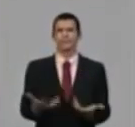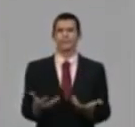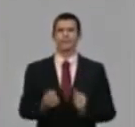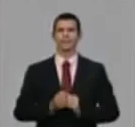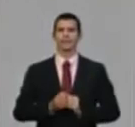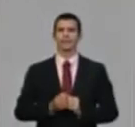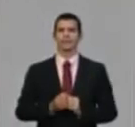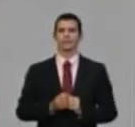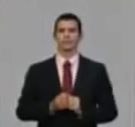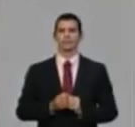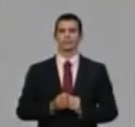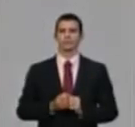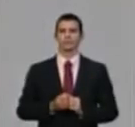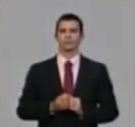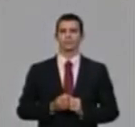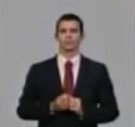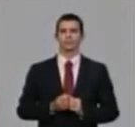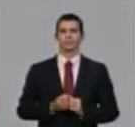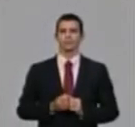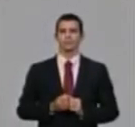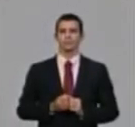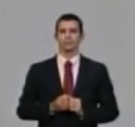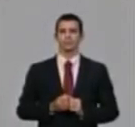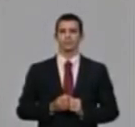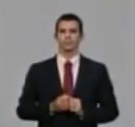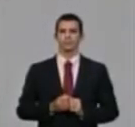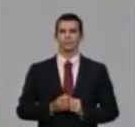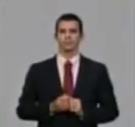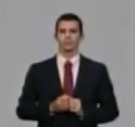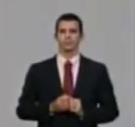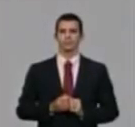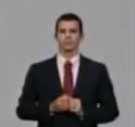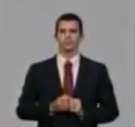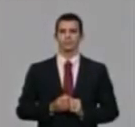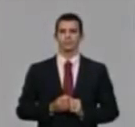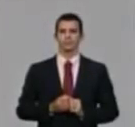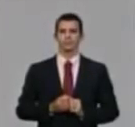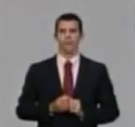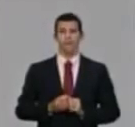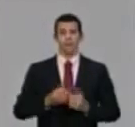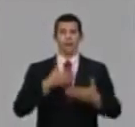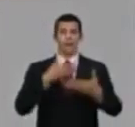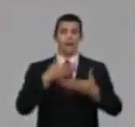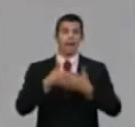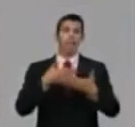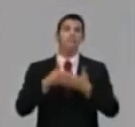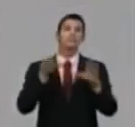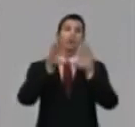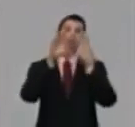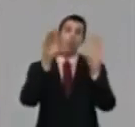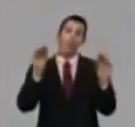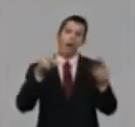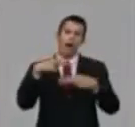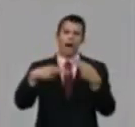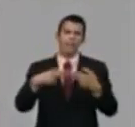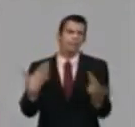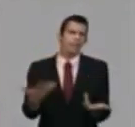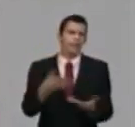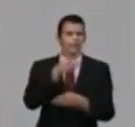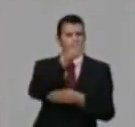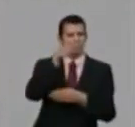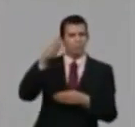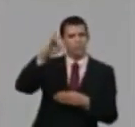de Seguridad, de la Oficina Nacional de Inspección del Trabajo, disculpen, trabajando a disposición